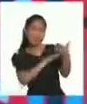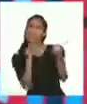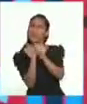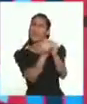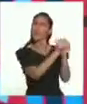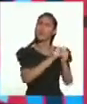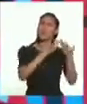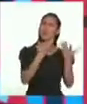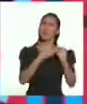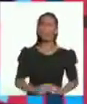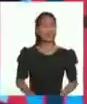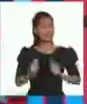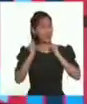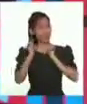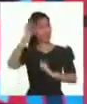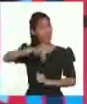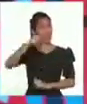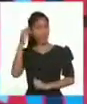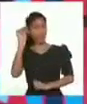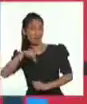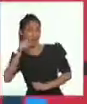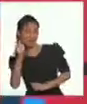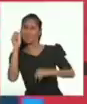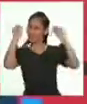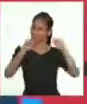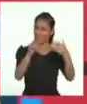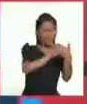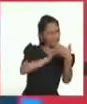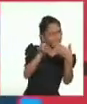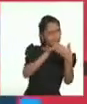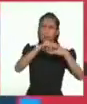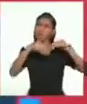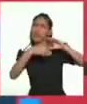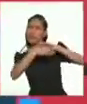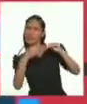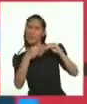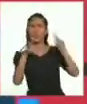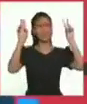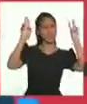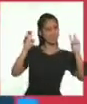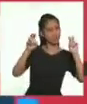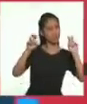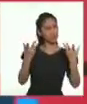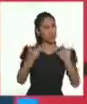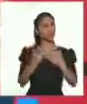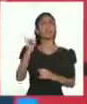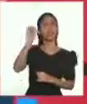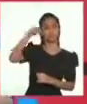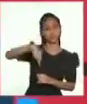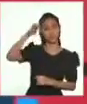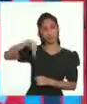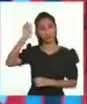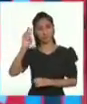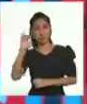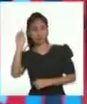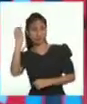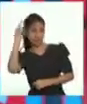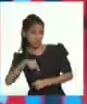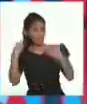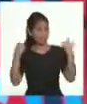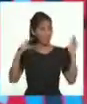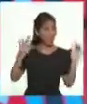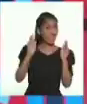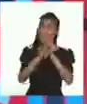leeremos juntos sobre la vida marina. ¡Sí! Leeremos un relato que se titula Inmersión. ¡Estamos